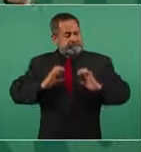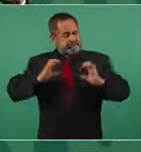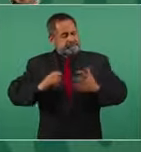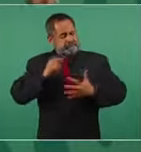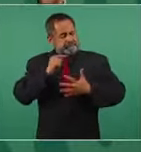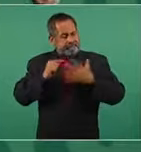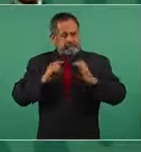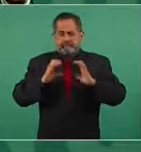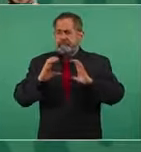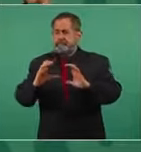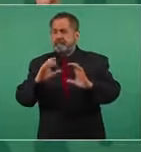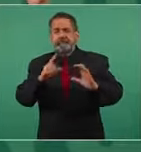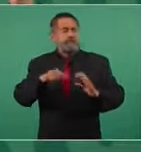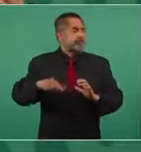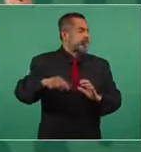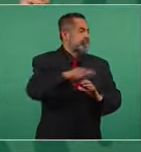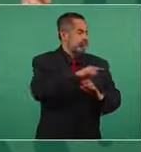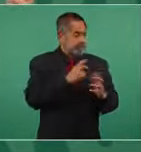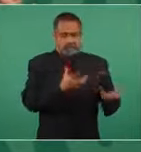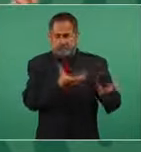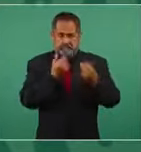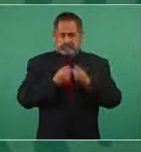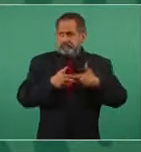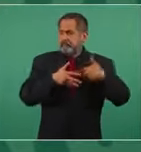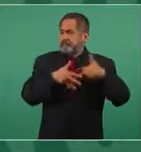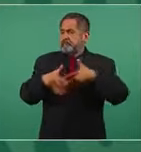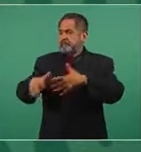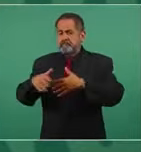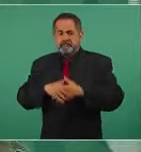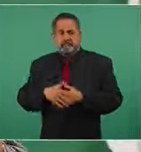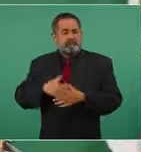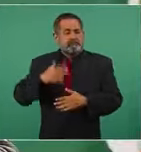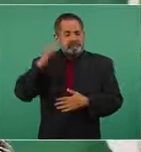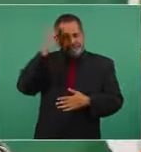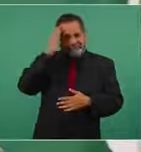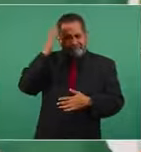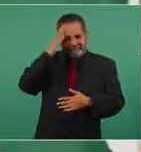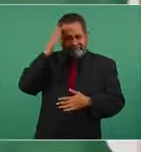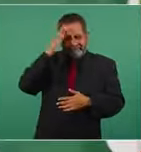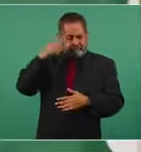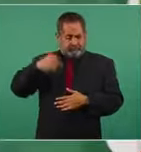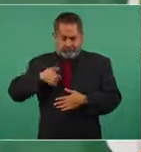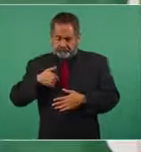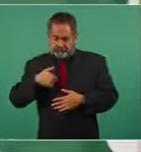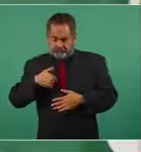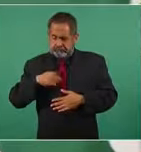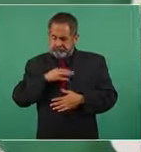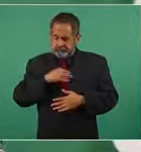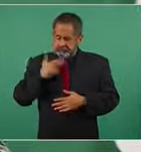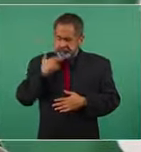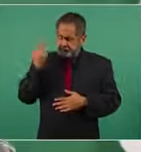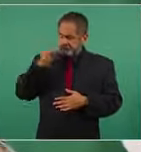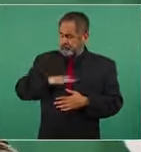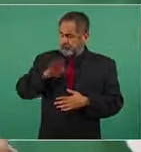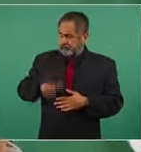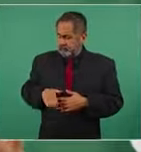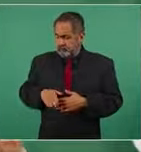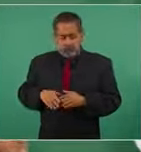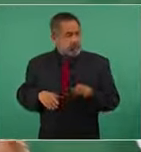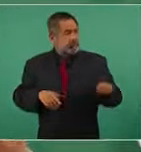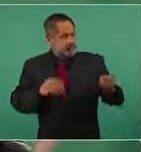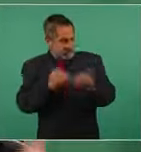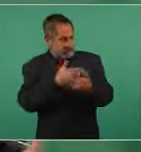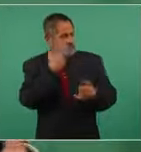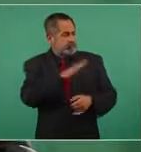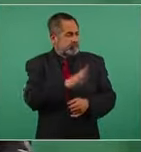a la gente. Un dirigente puede poner en riesgo su vida, pero no tiene el derecho de poner en riesgo la